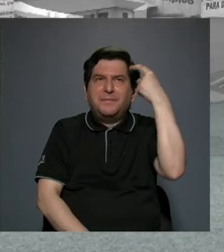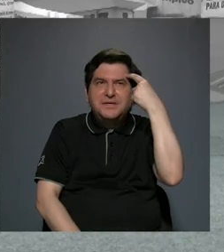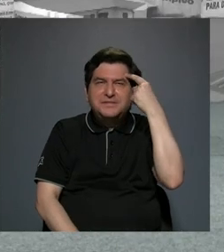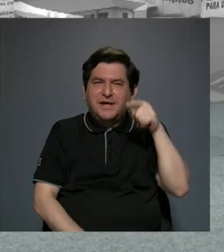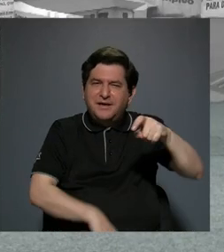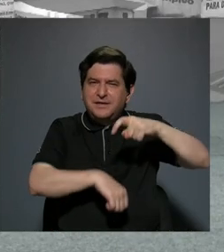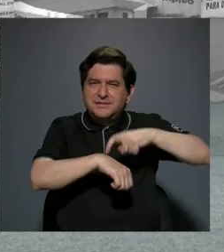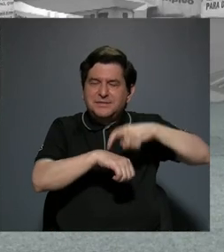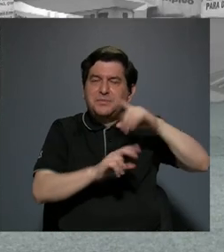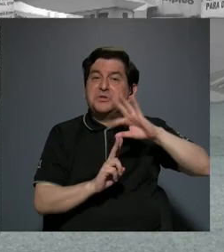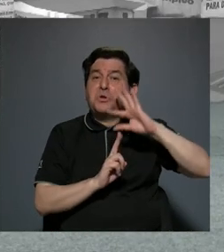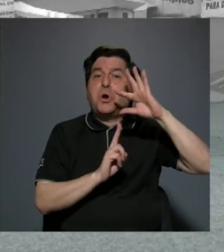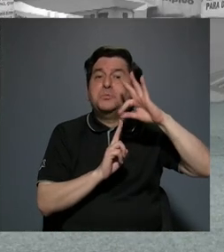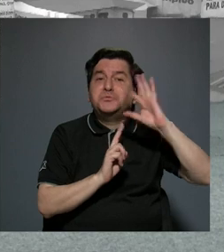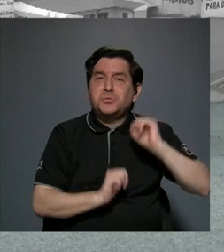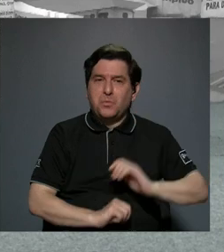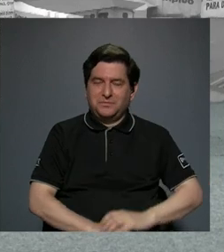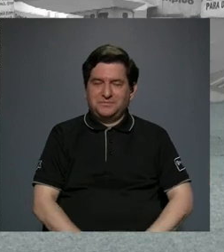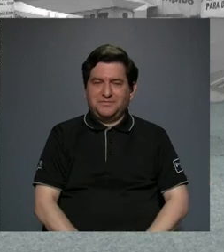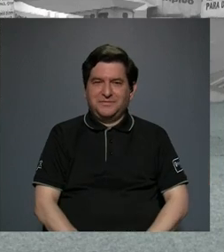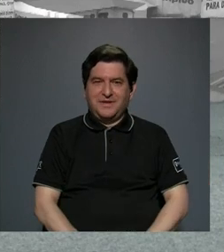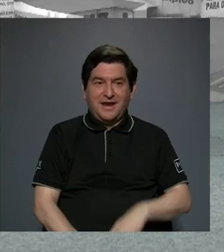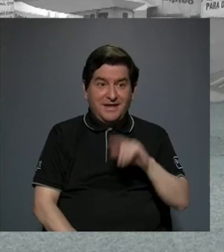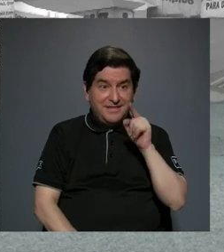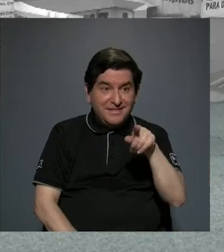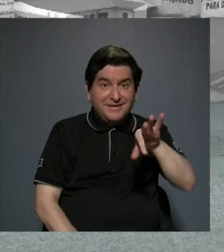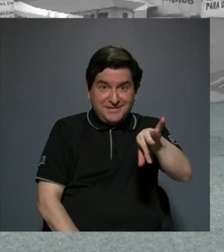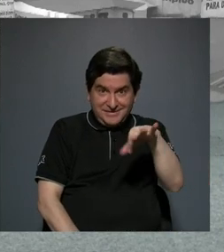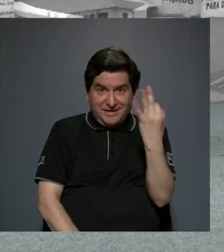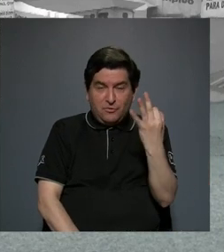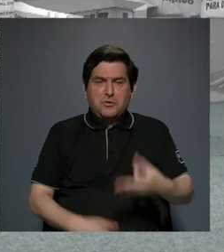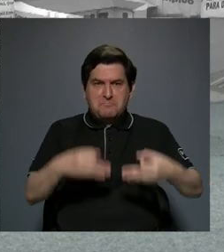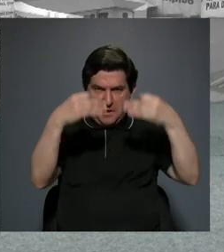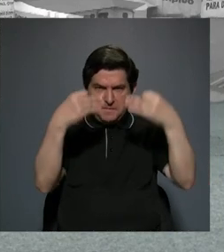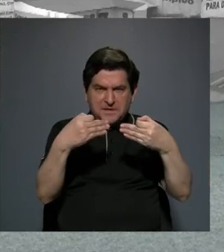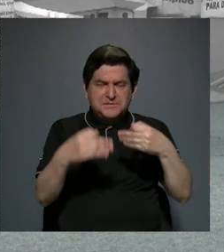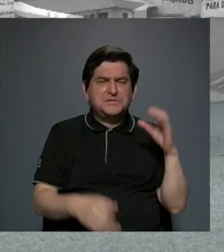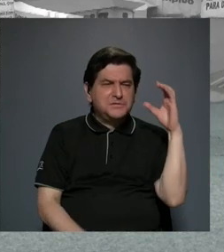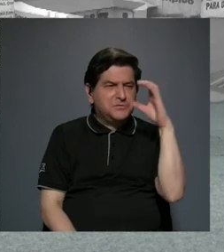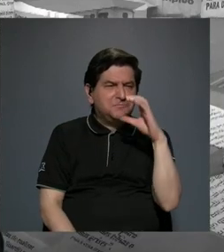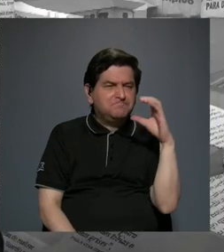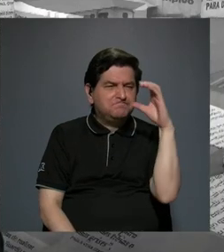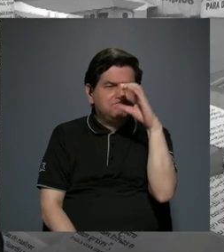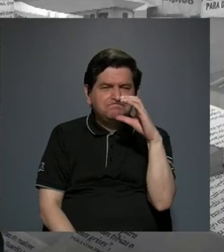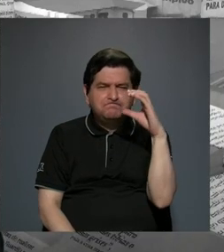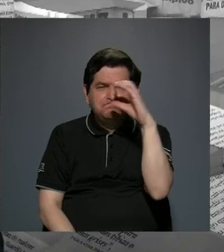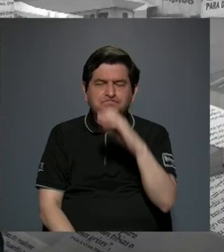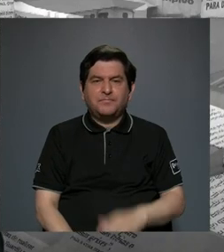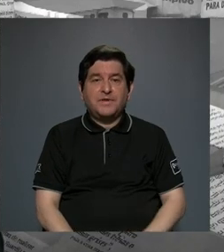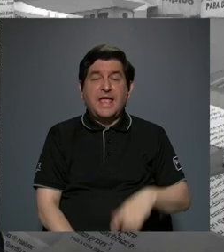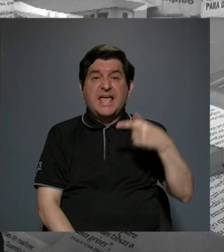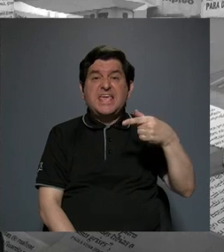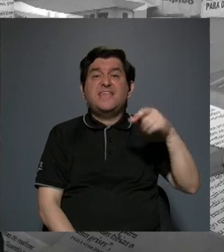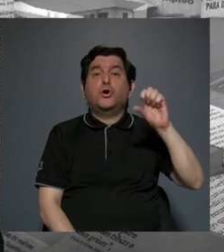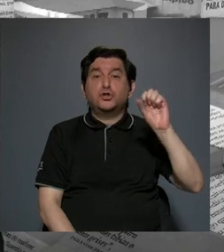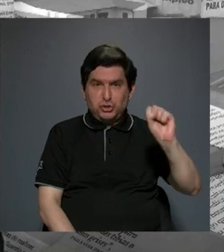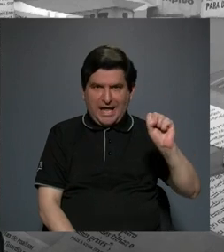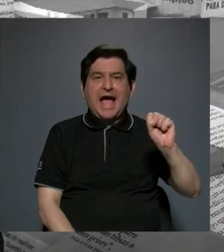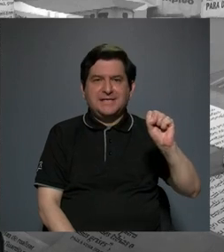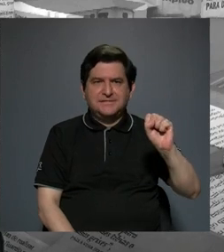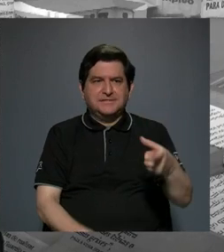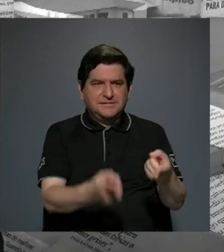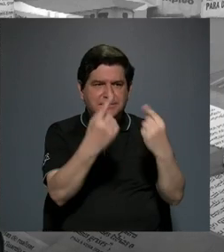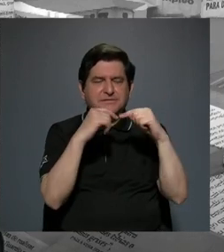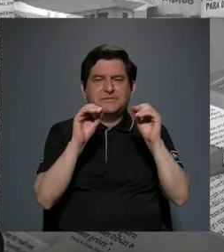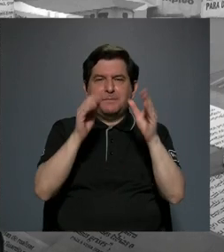en esta opción. Y así fue como se decidieron a buscar y Don Guido Sáenz trajo